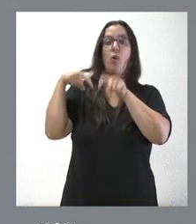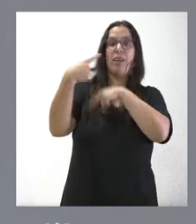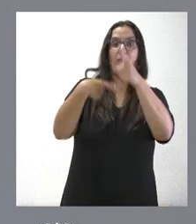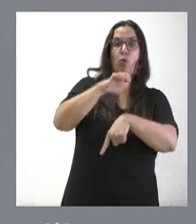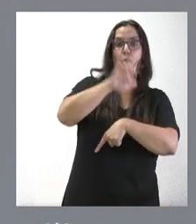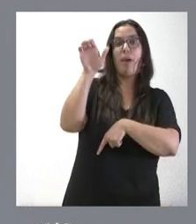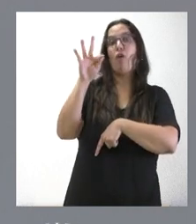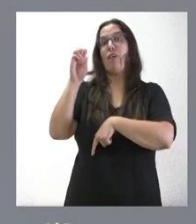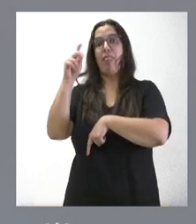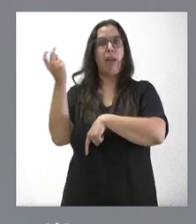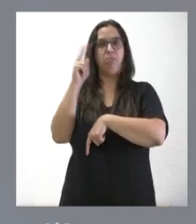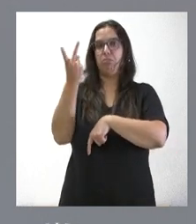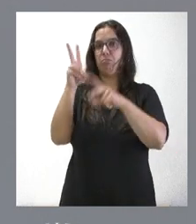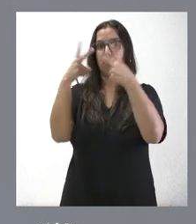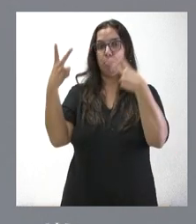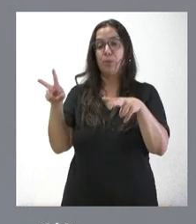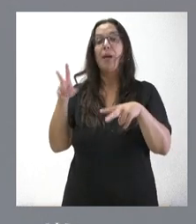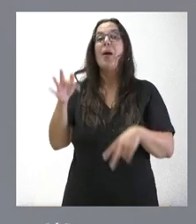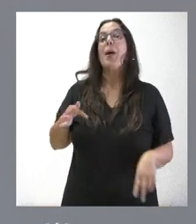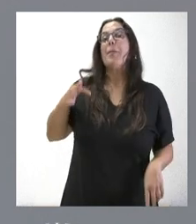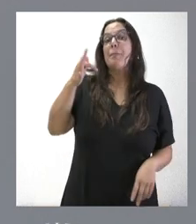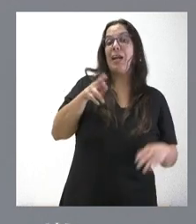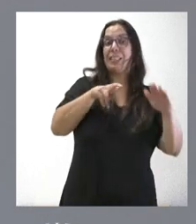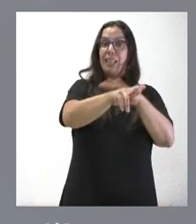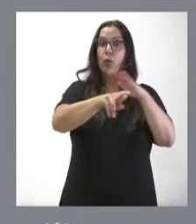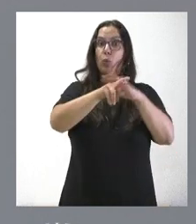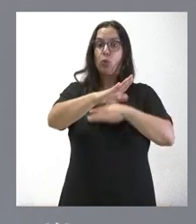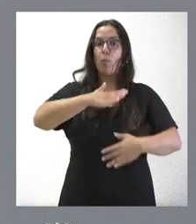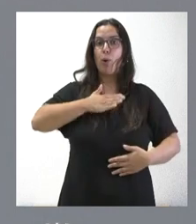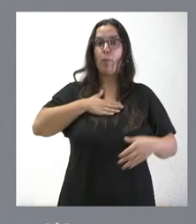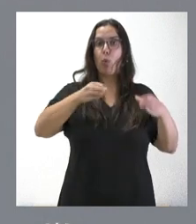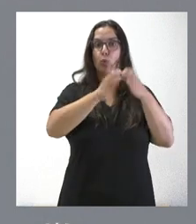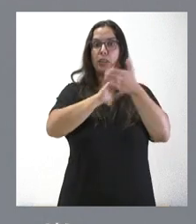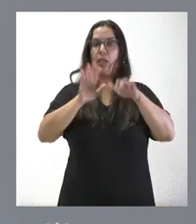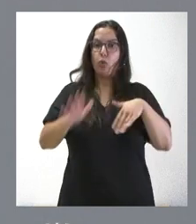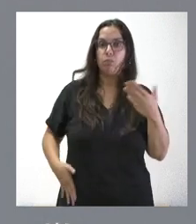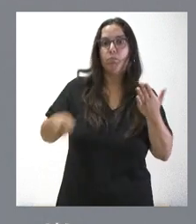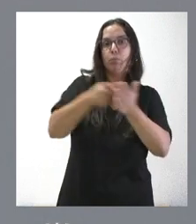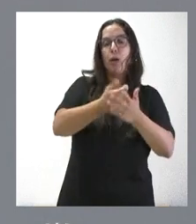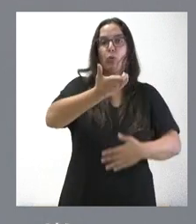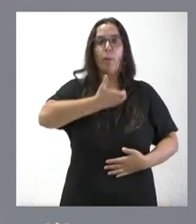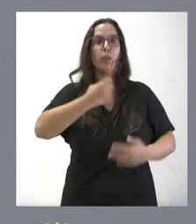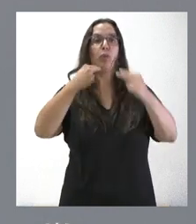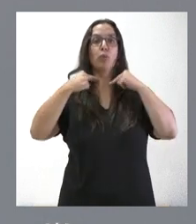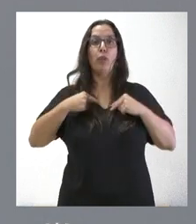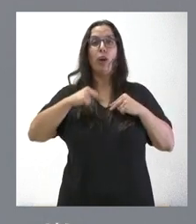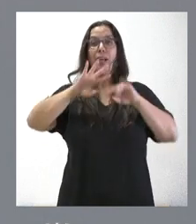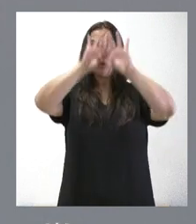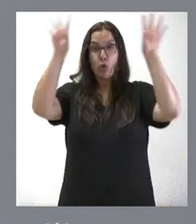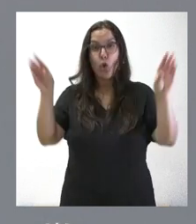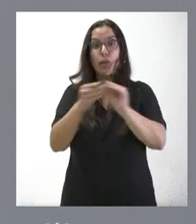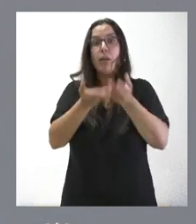como los fondos FEDER, unido a los recursos que van a poner la Junta de Castilla y León, ayuntamientos y diputados provinciales, supondrán un total de 100